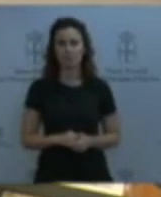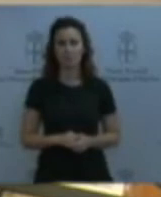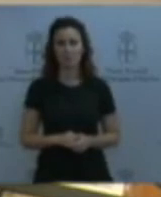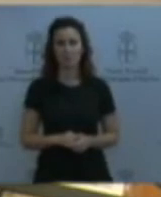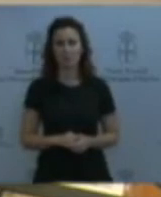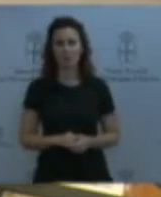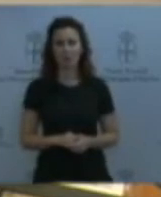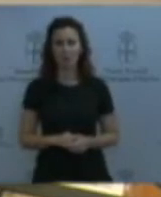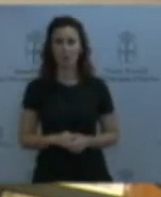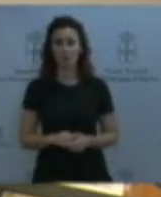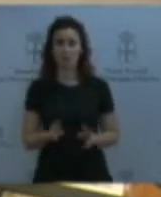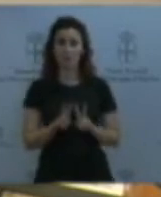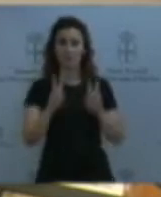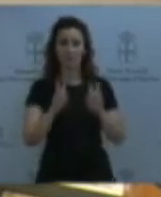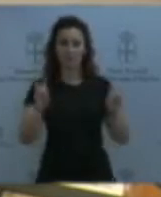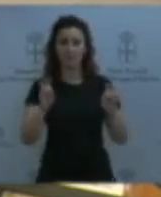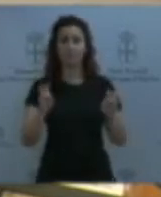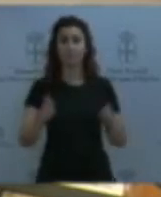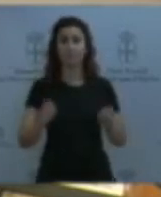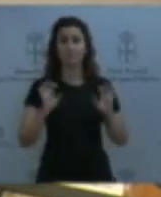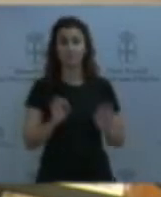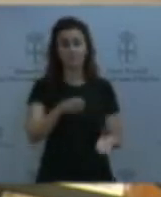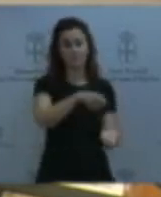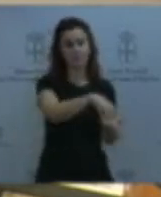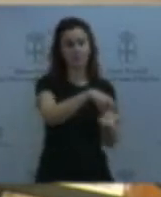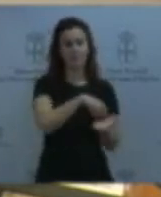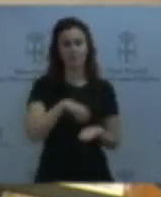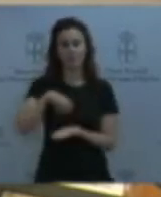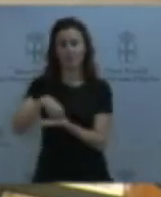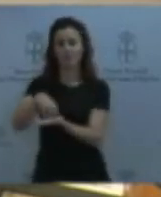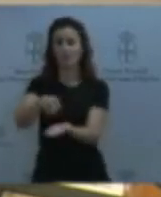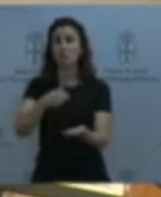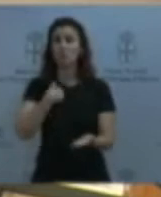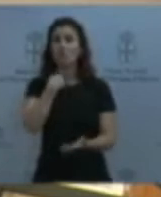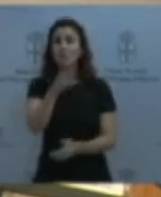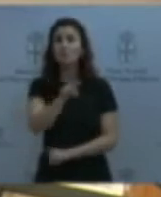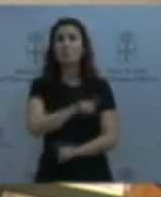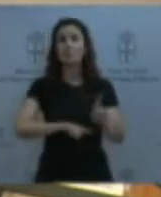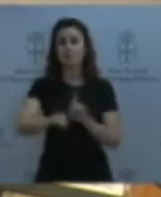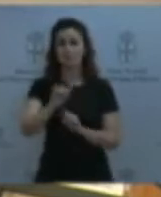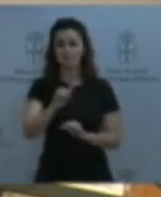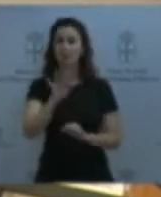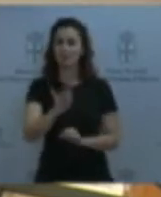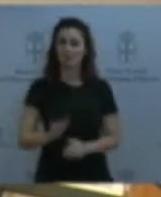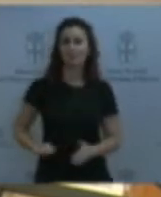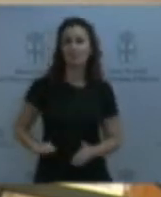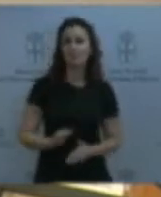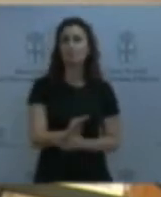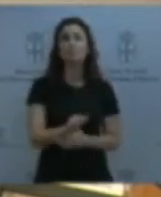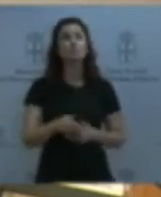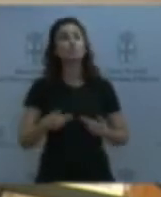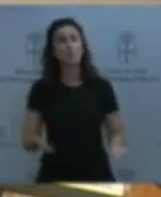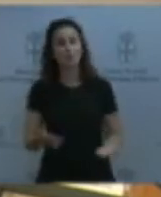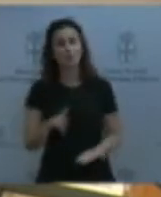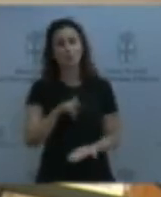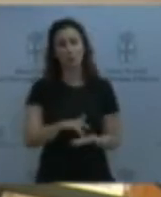edificios, yo se lo he dicho, que tenemos problemas y le he dicho qué inversiones. Por favor, cuando hablemos del presupuesto, anote. Anote